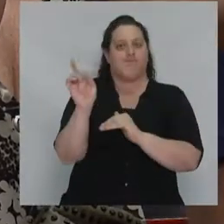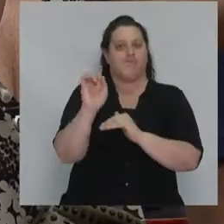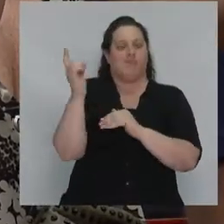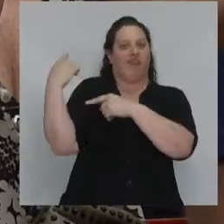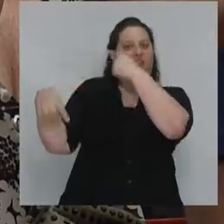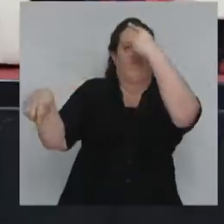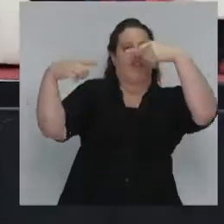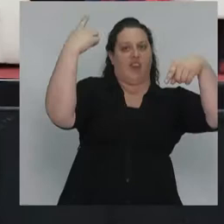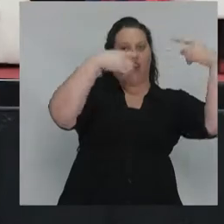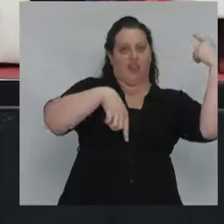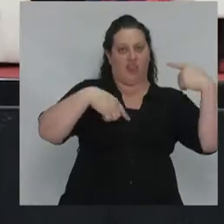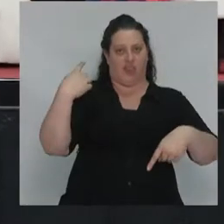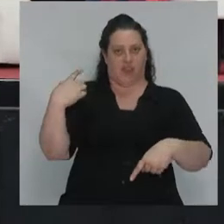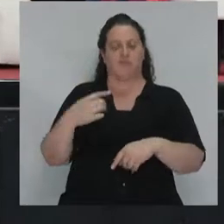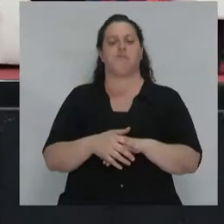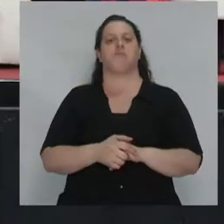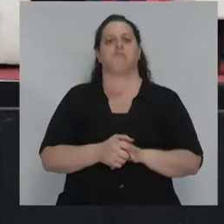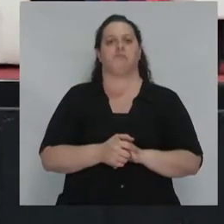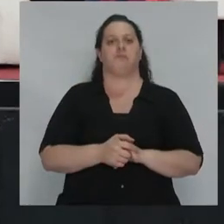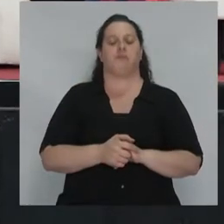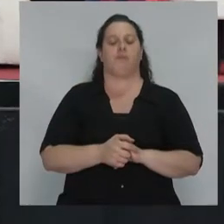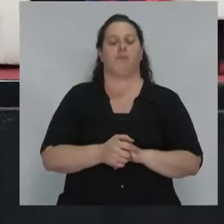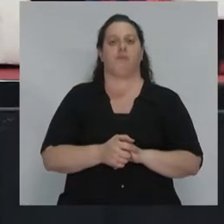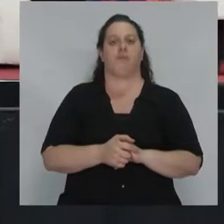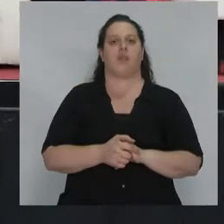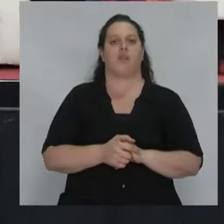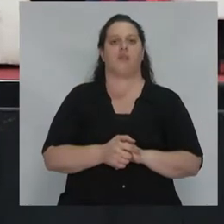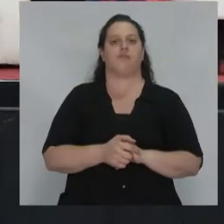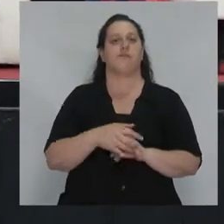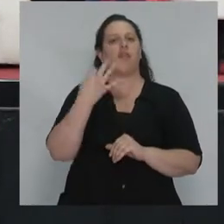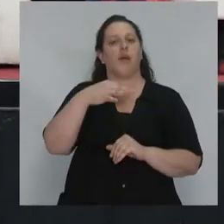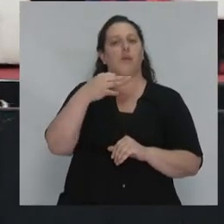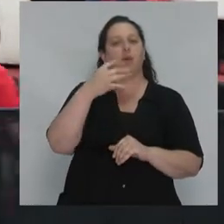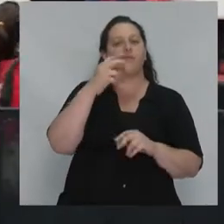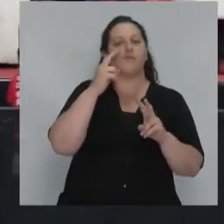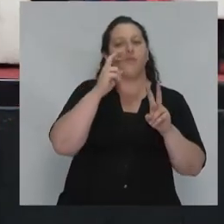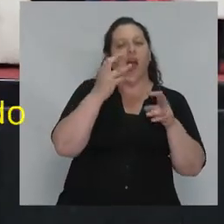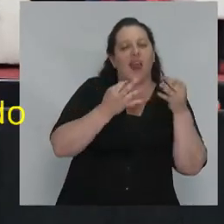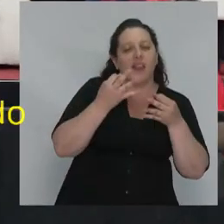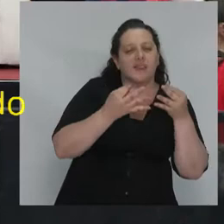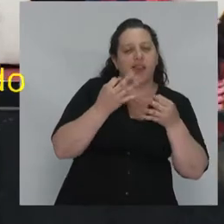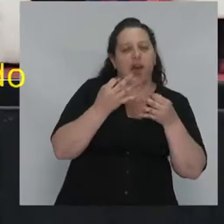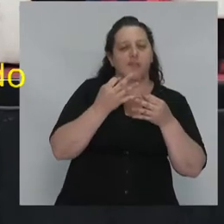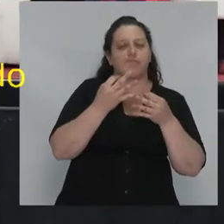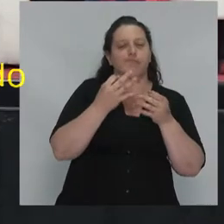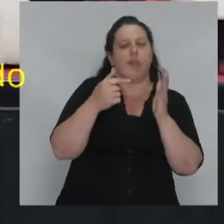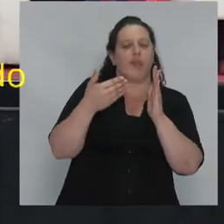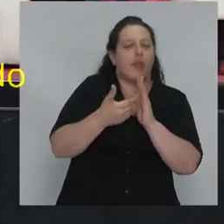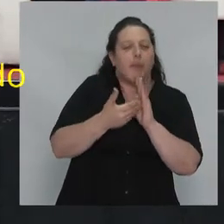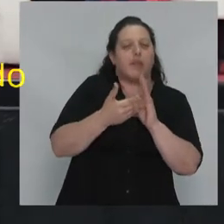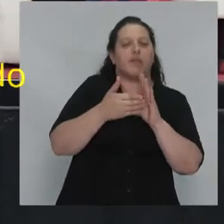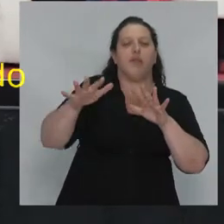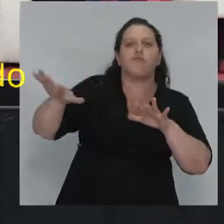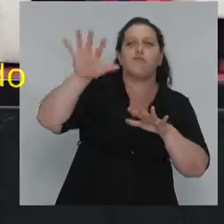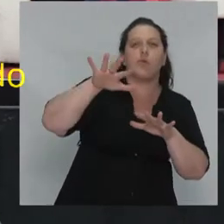diferenciado y se debe analizar específicamente. pero este es un